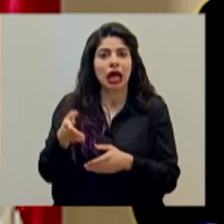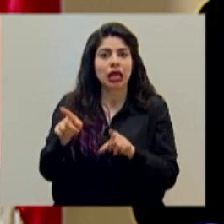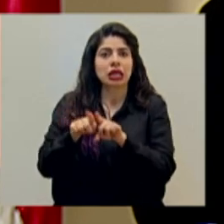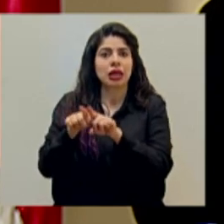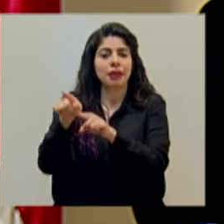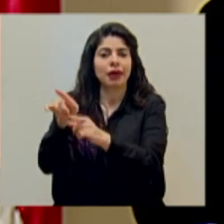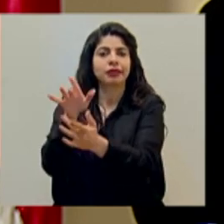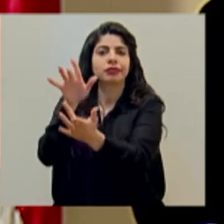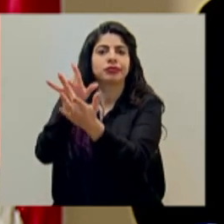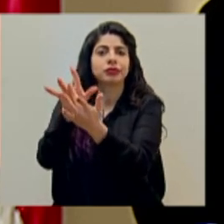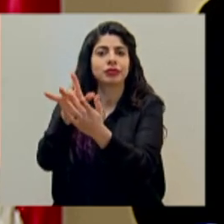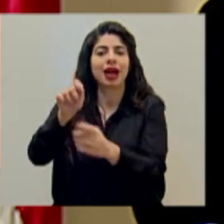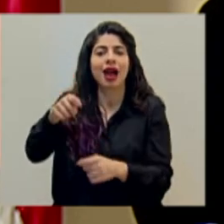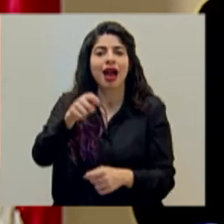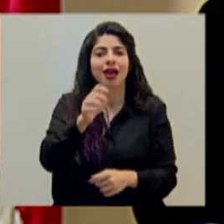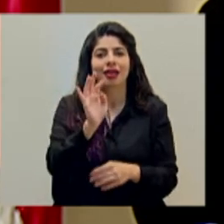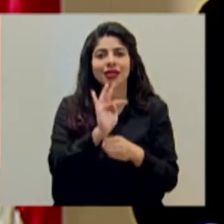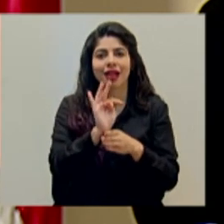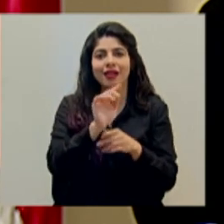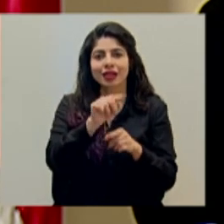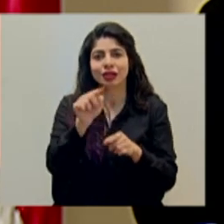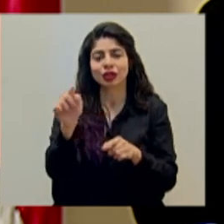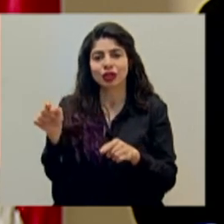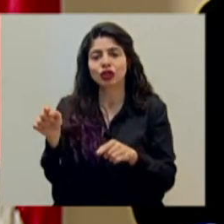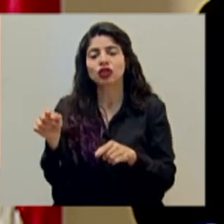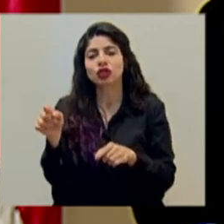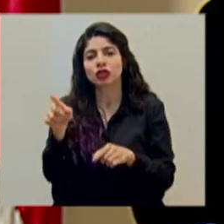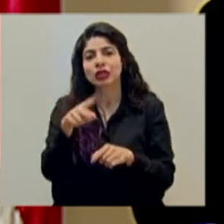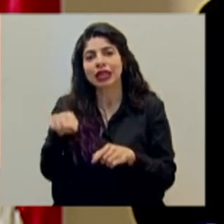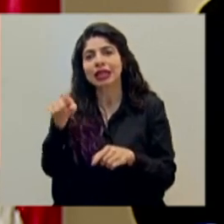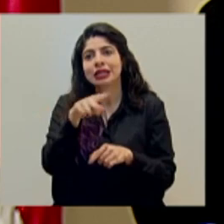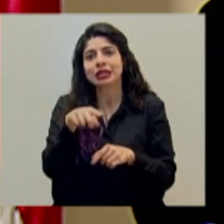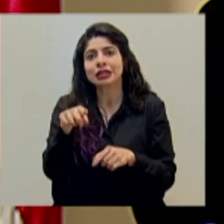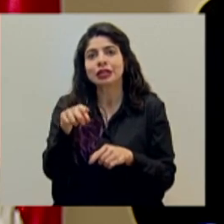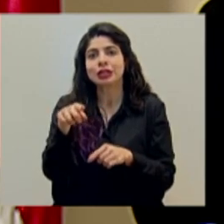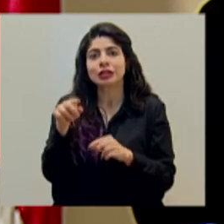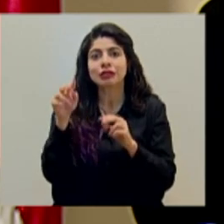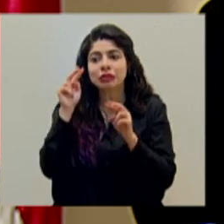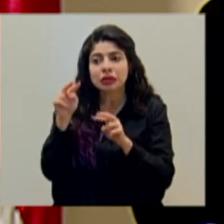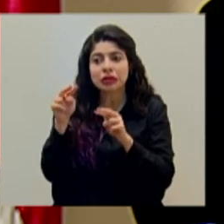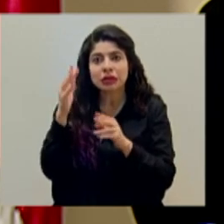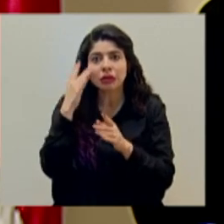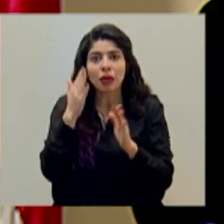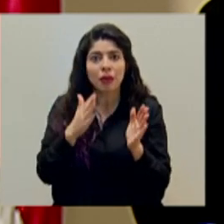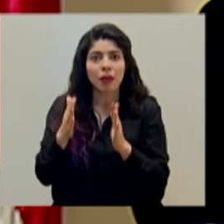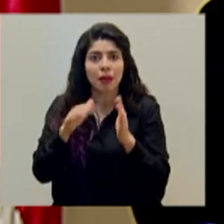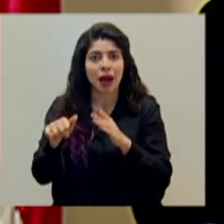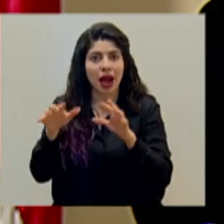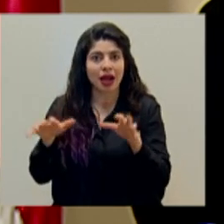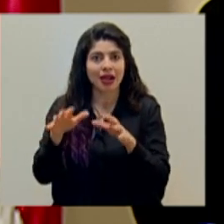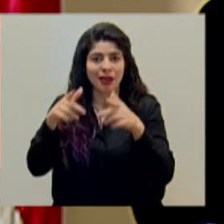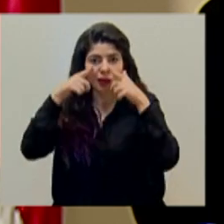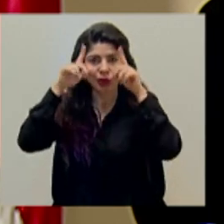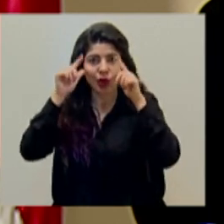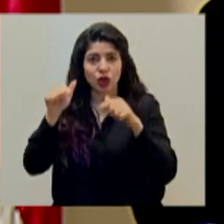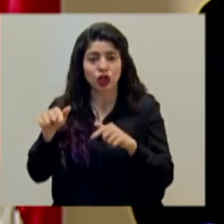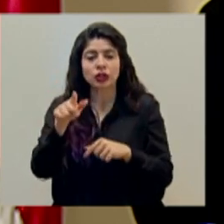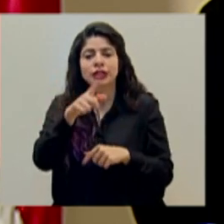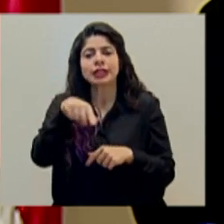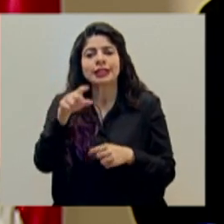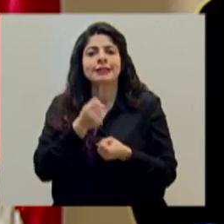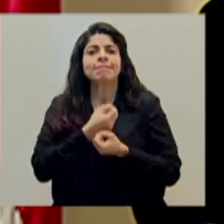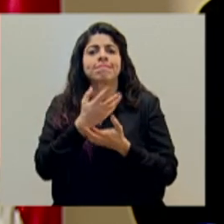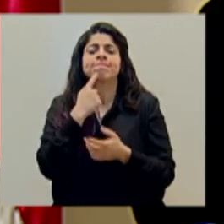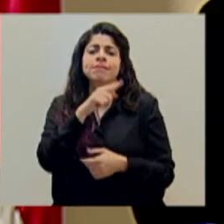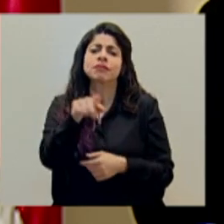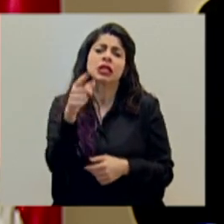comunicó con las televisoras que han estado detrás del evento, en la organización, y han manifestado que